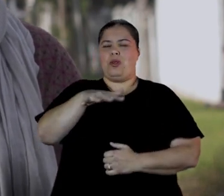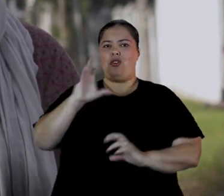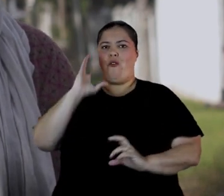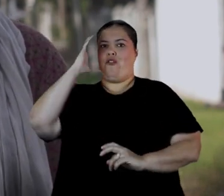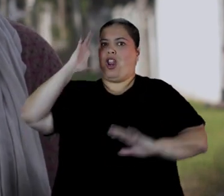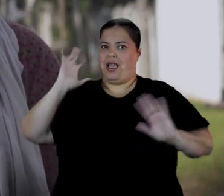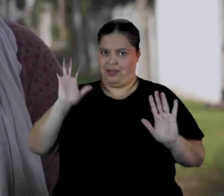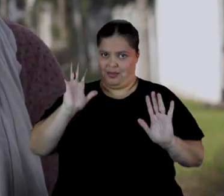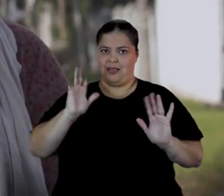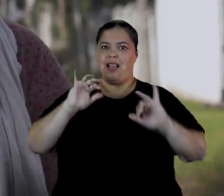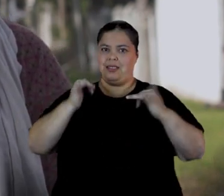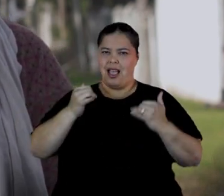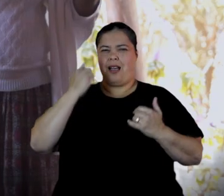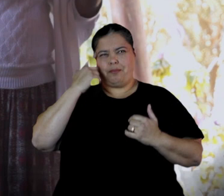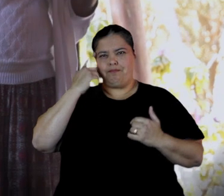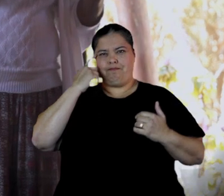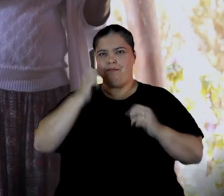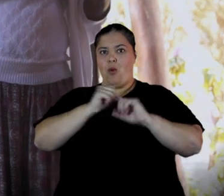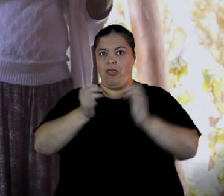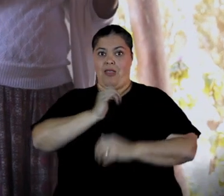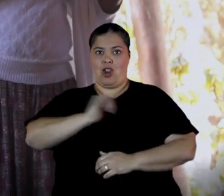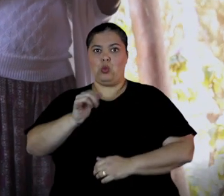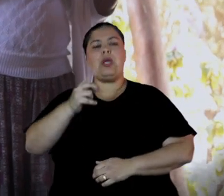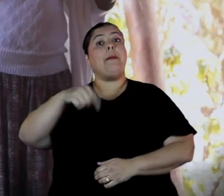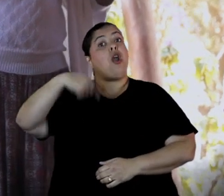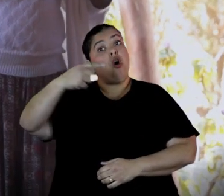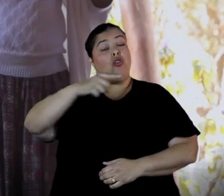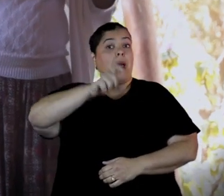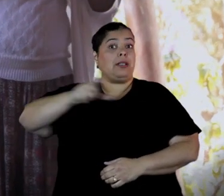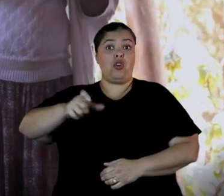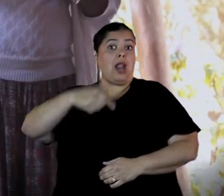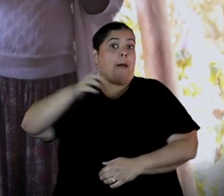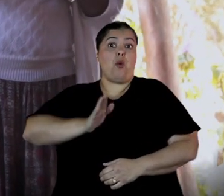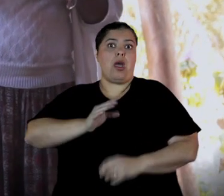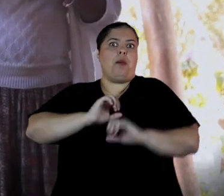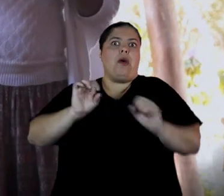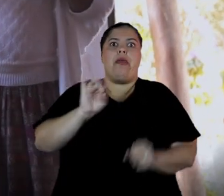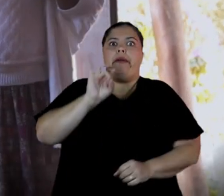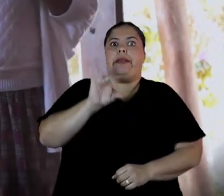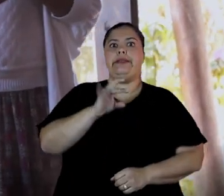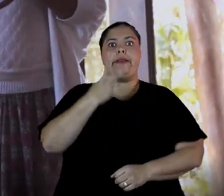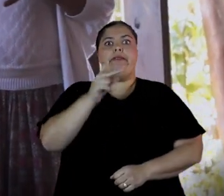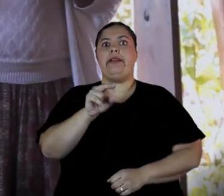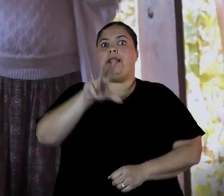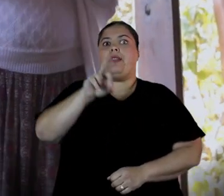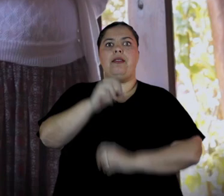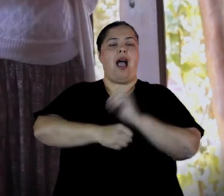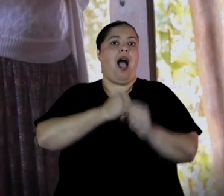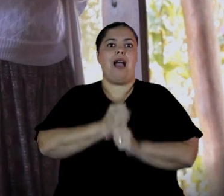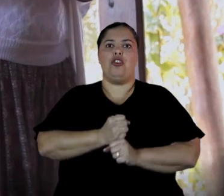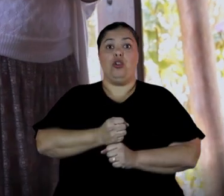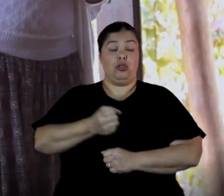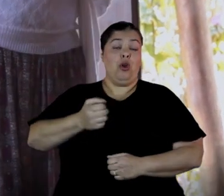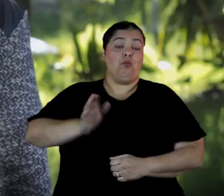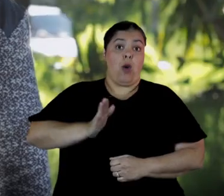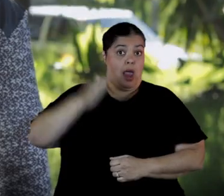y ya quieren realizar la denuncia. Pero hay otras mujeres que les llevan más tiempo, le puede llevar 15 años, 20, 30 años. Muchos adultas, adultas